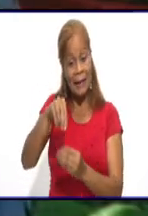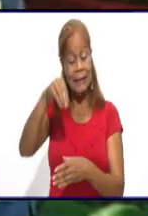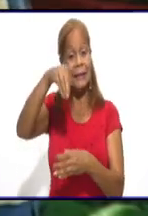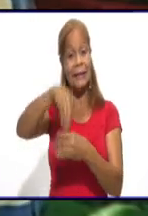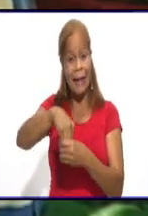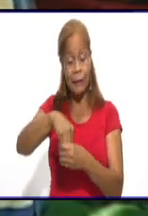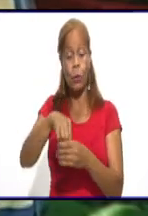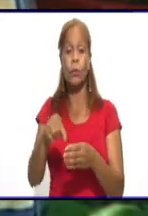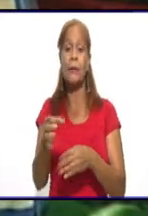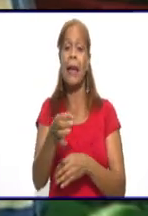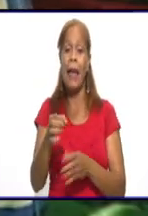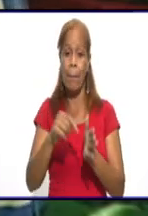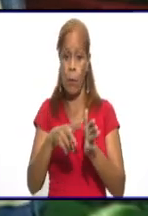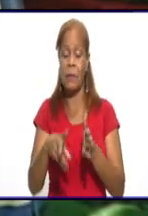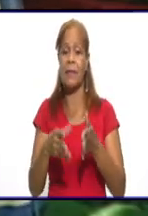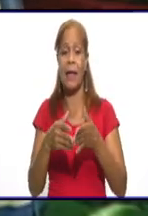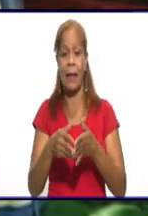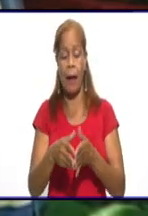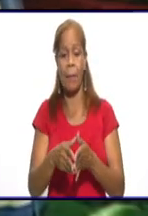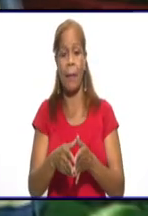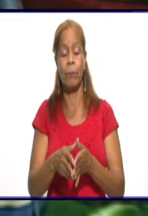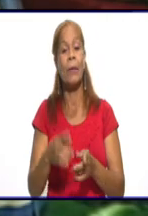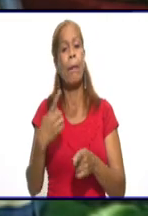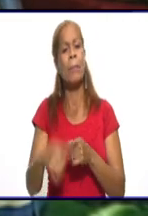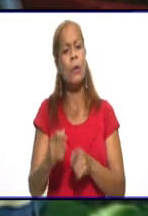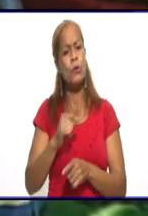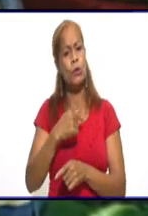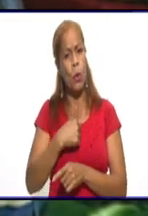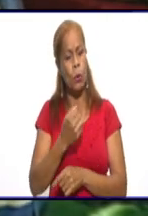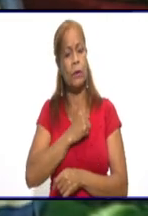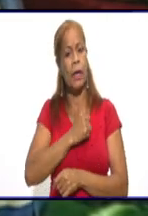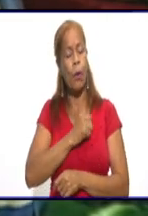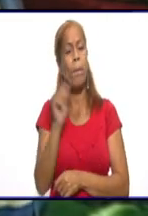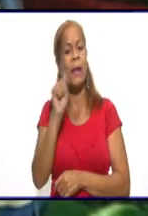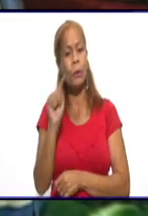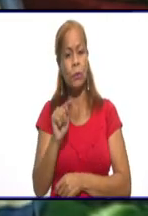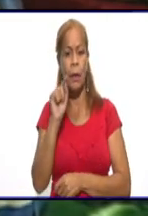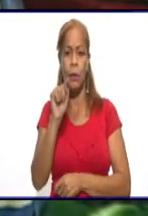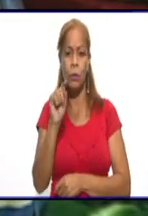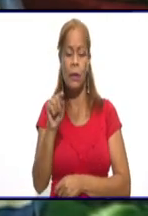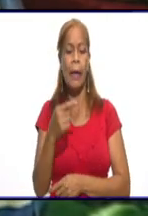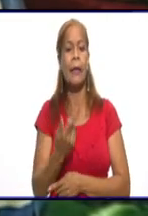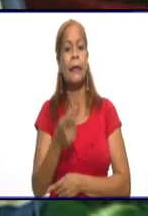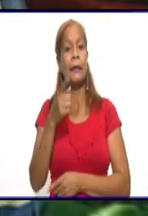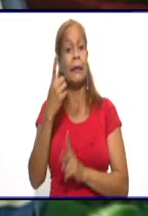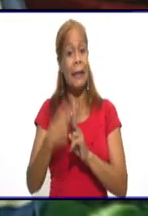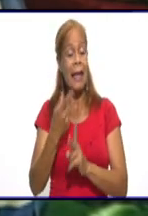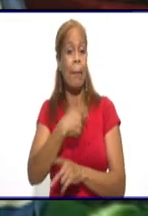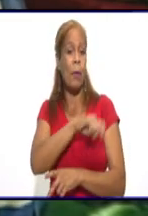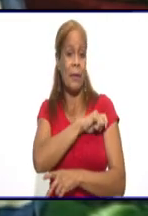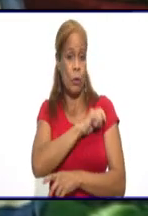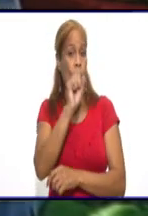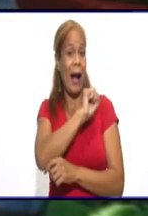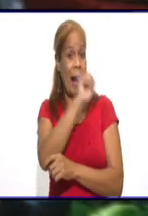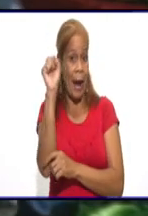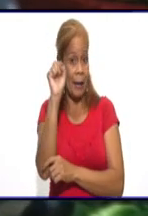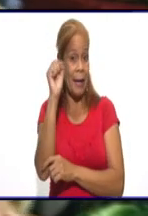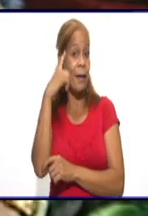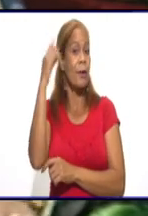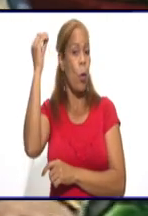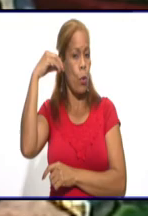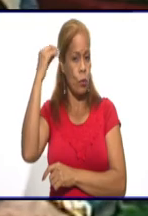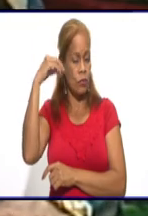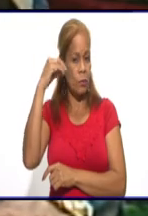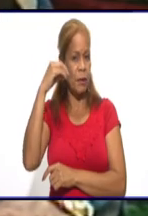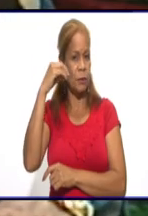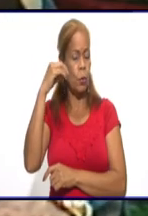me alegra, que lo haya tocado, para preguntarle, y que la población gane en conocimiento, y nosotros también. ¿Cuándo